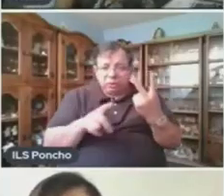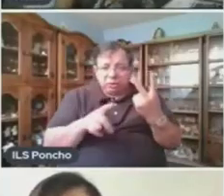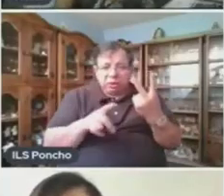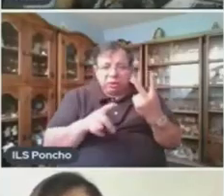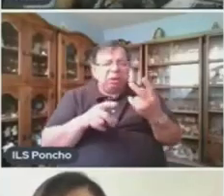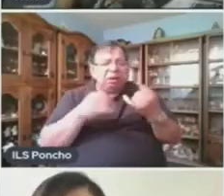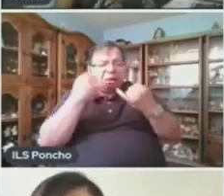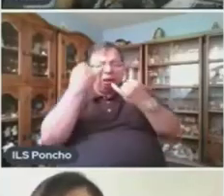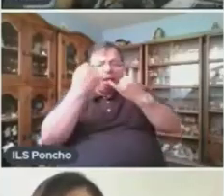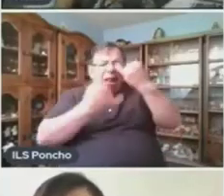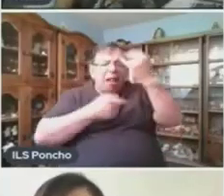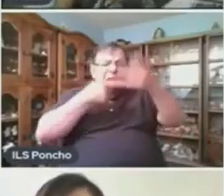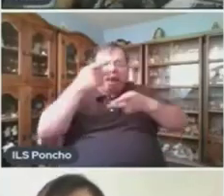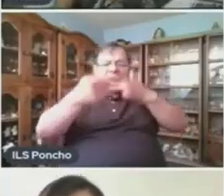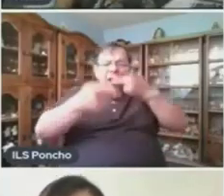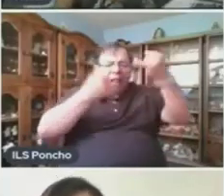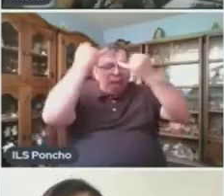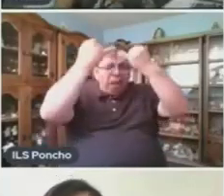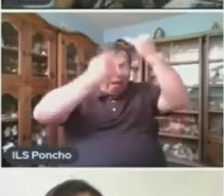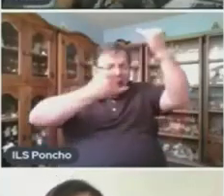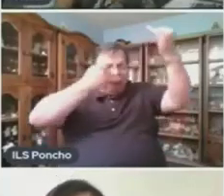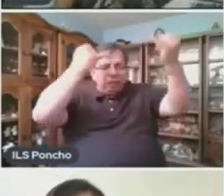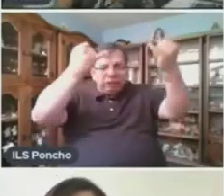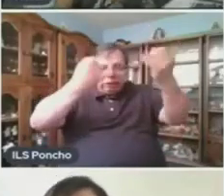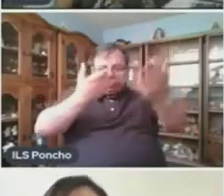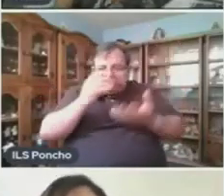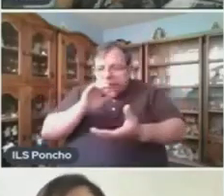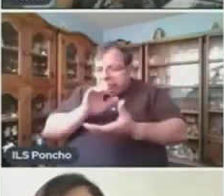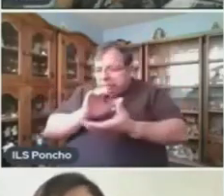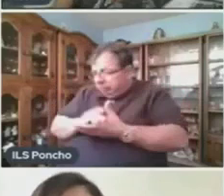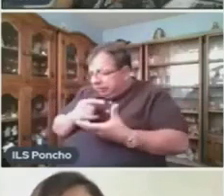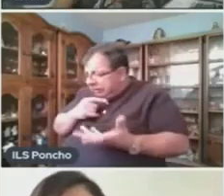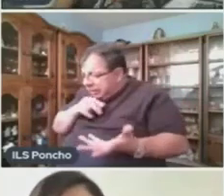Ante La Desesperación De Jordán